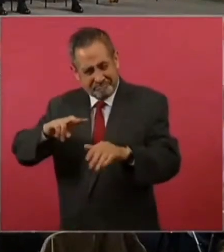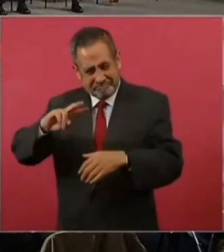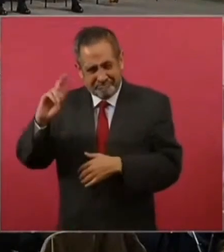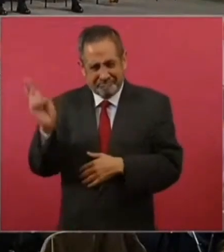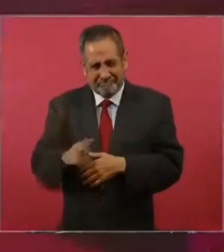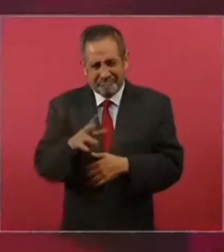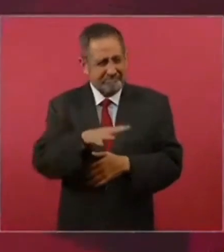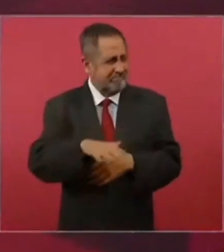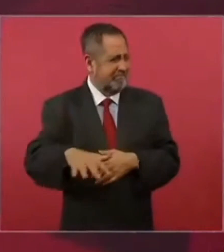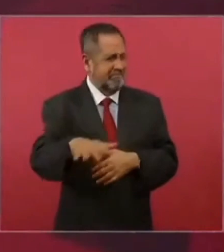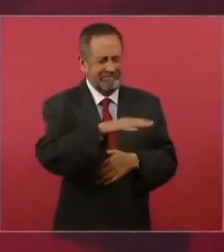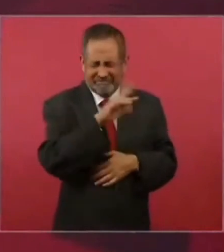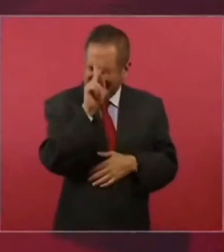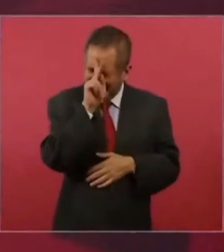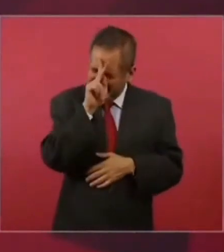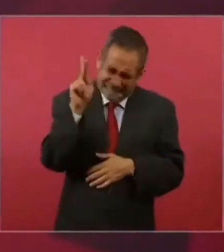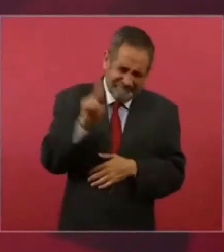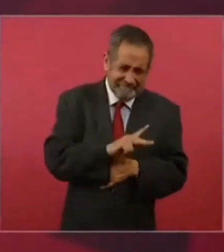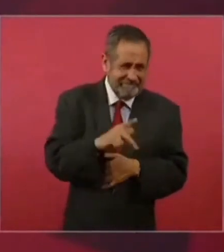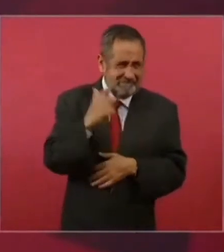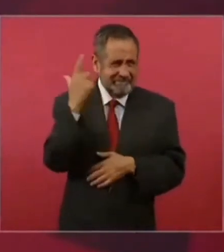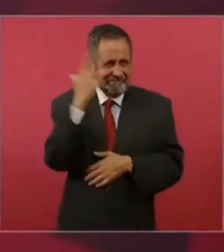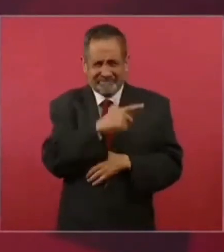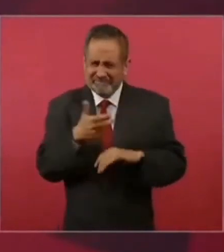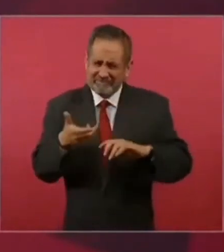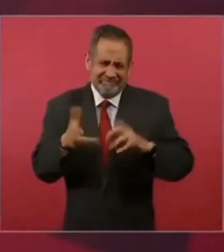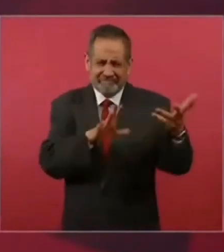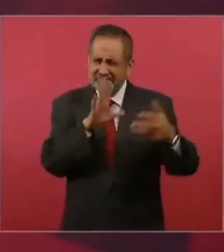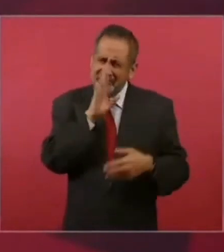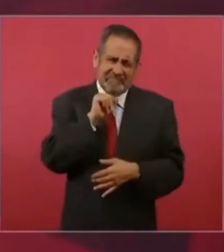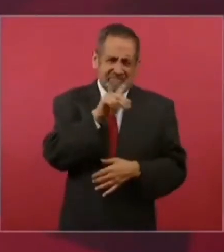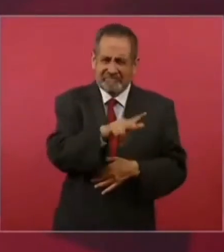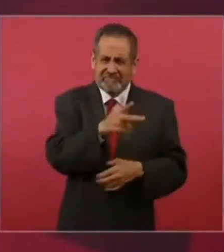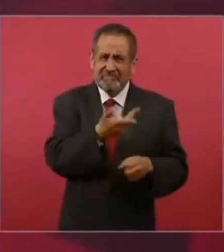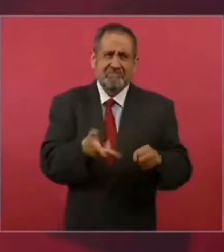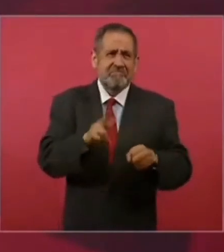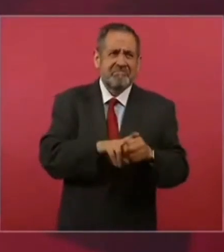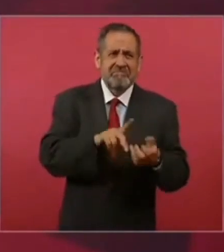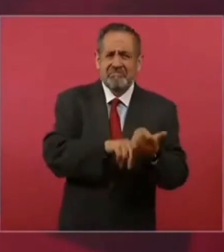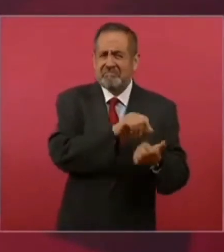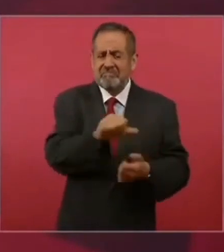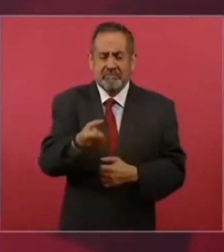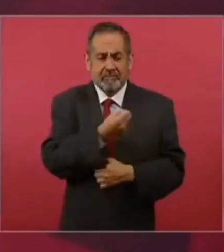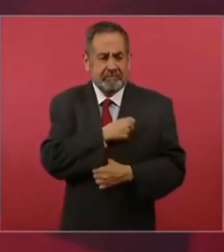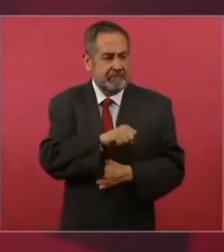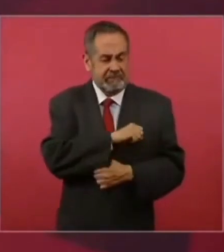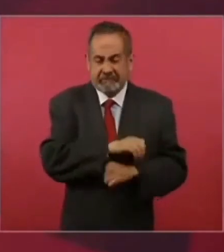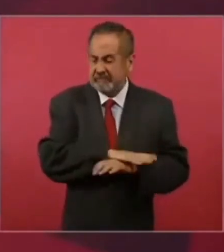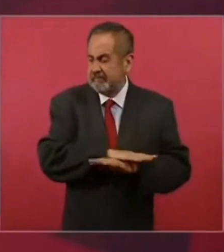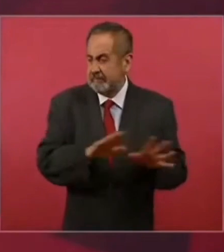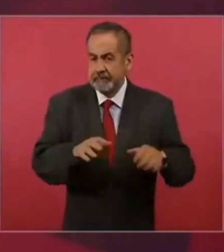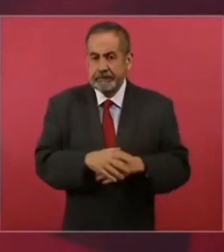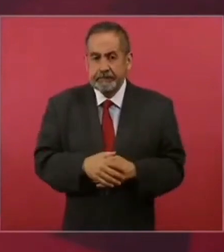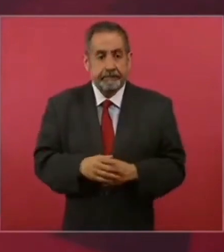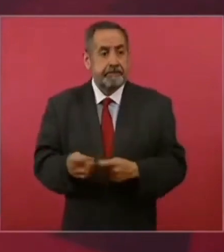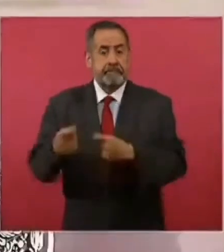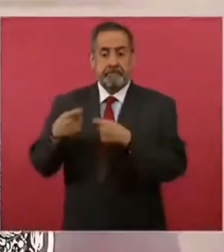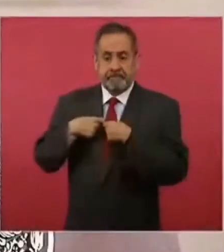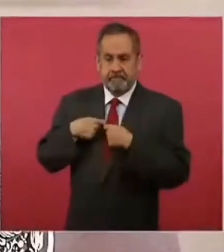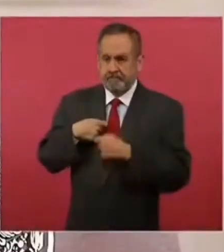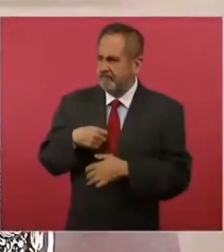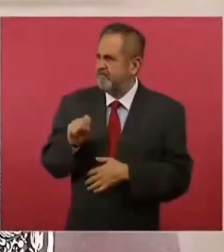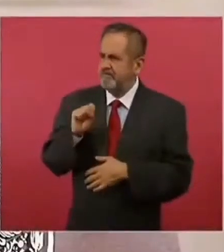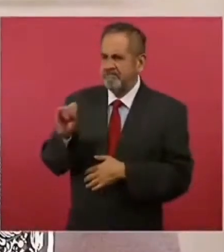tragedia. Recién iniciado el gobierno, obviamente firmamos este